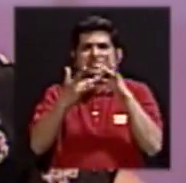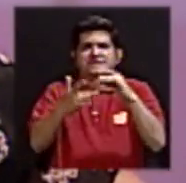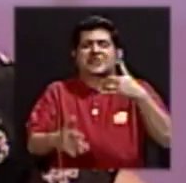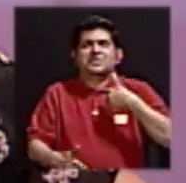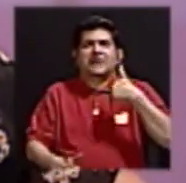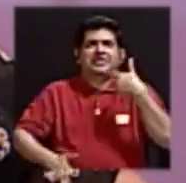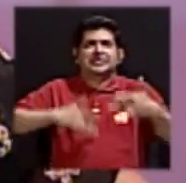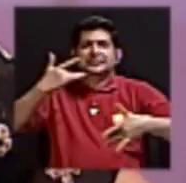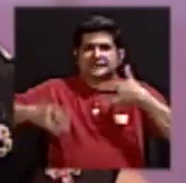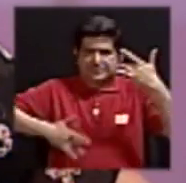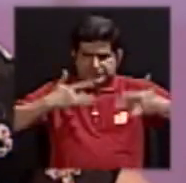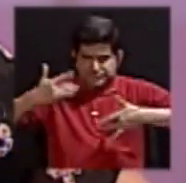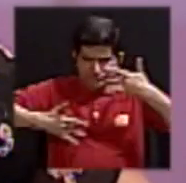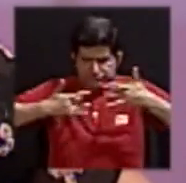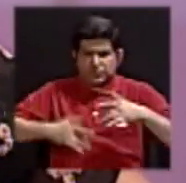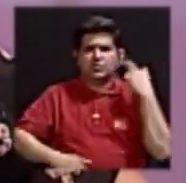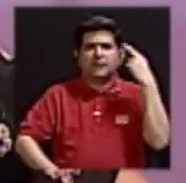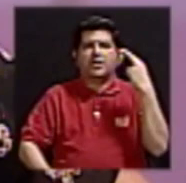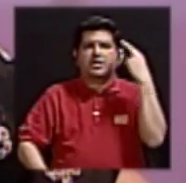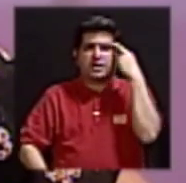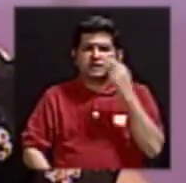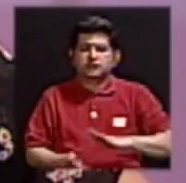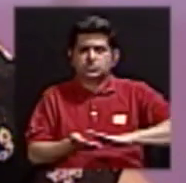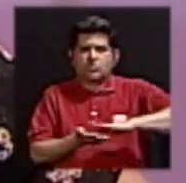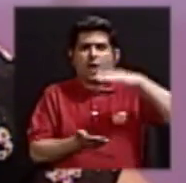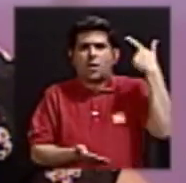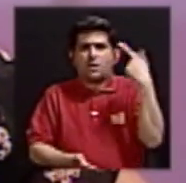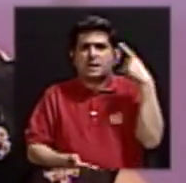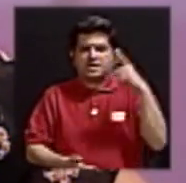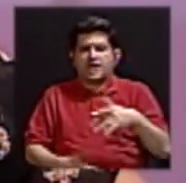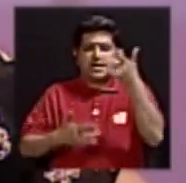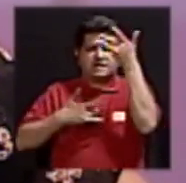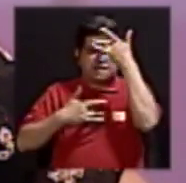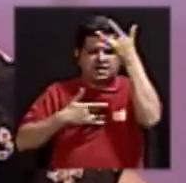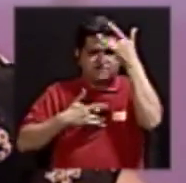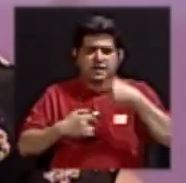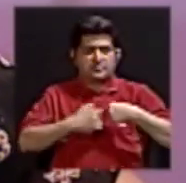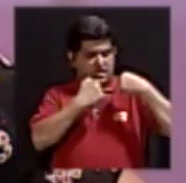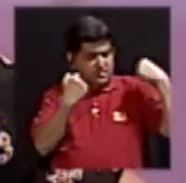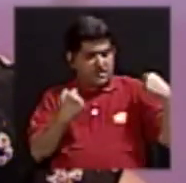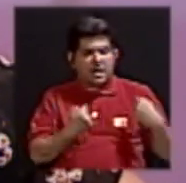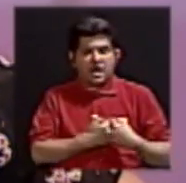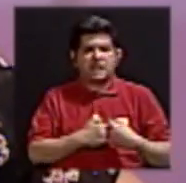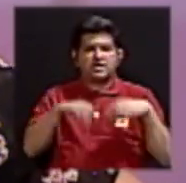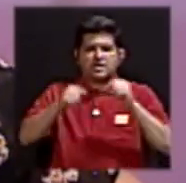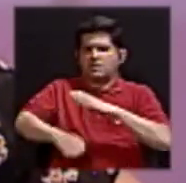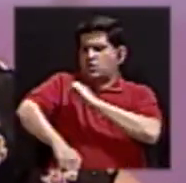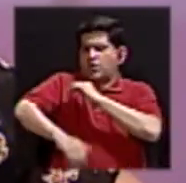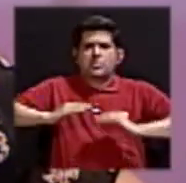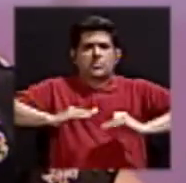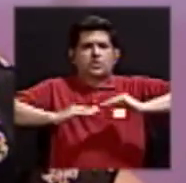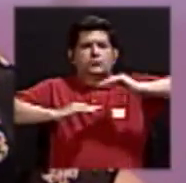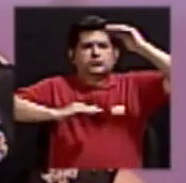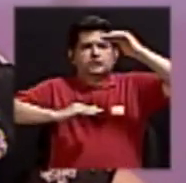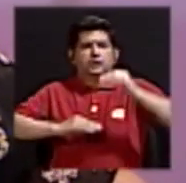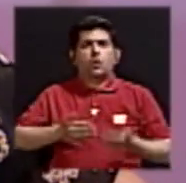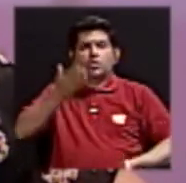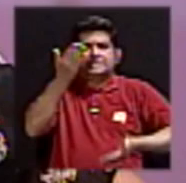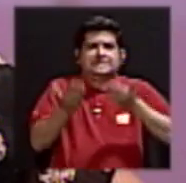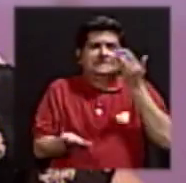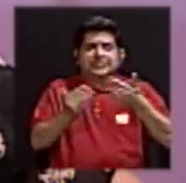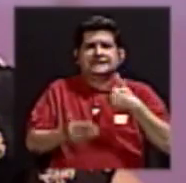presentan los síntomas, porque aumenta el riesgo de enfermedades cardiovasculares, de llegar a ser hipertensas, de poder